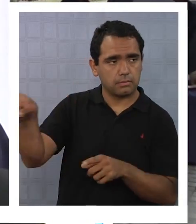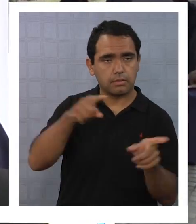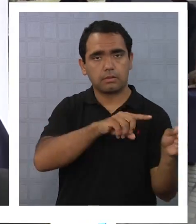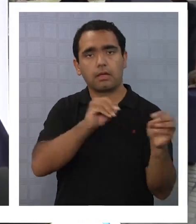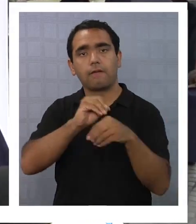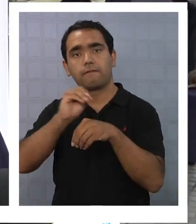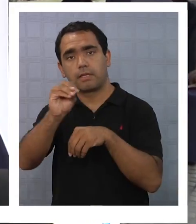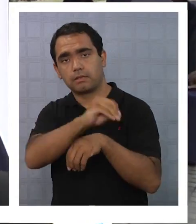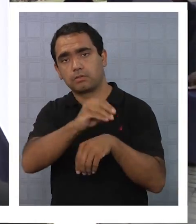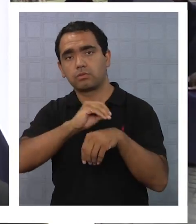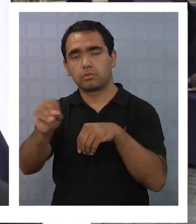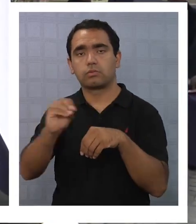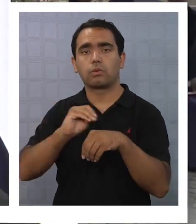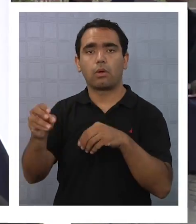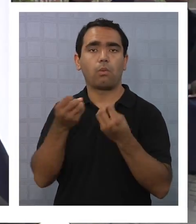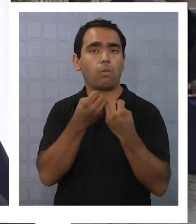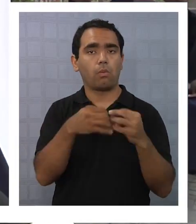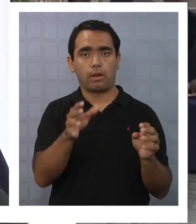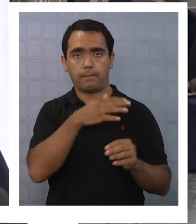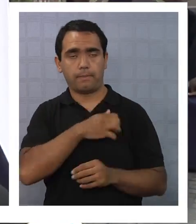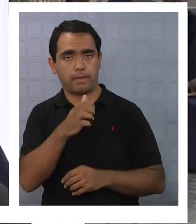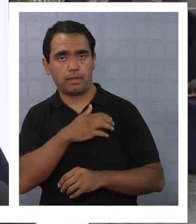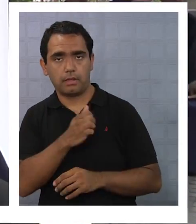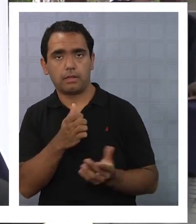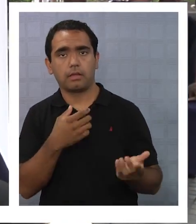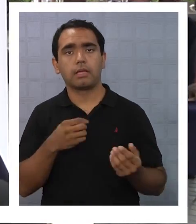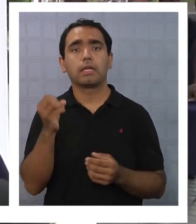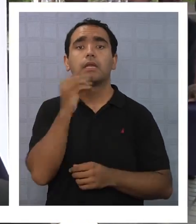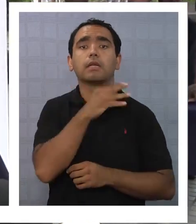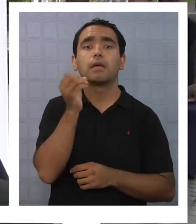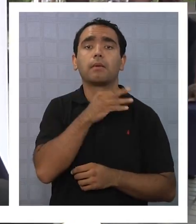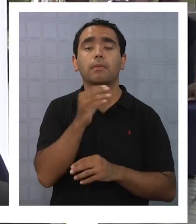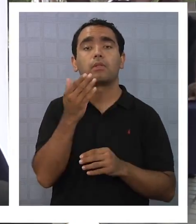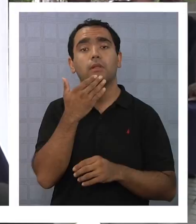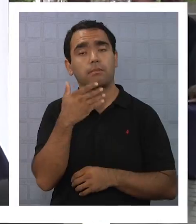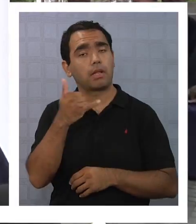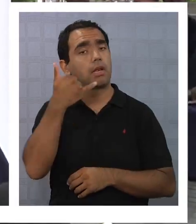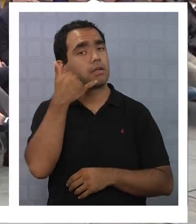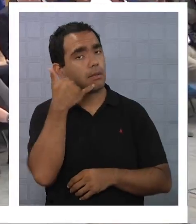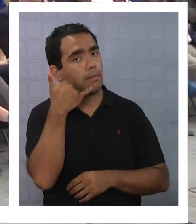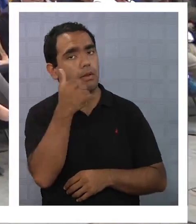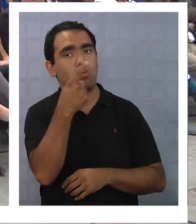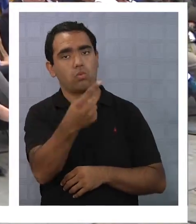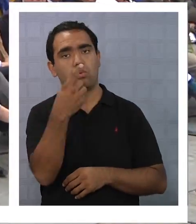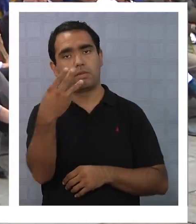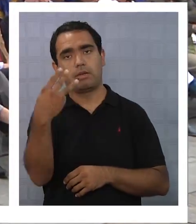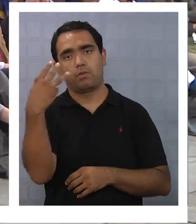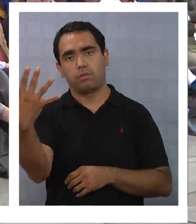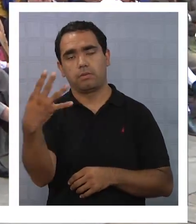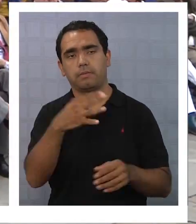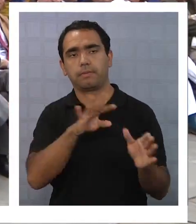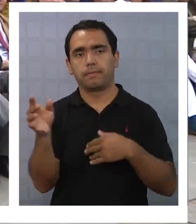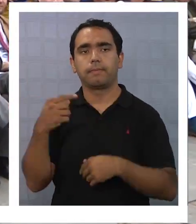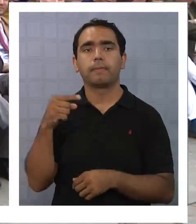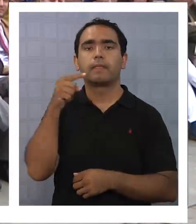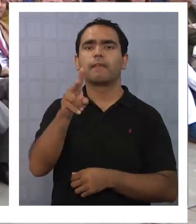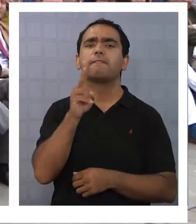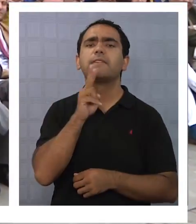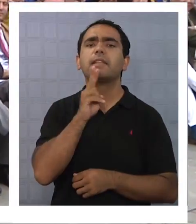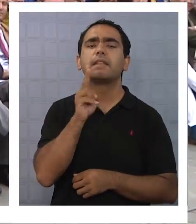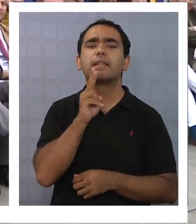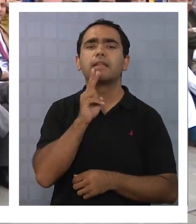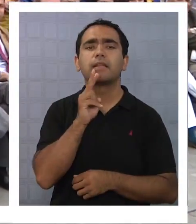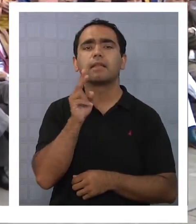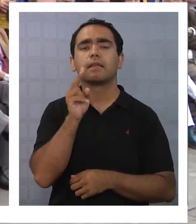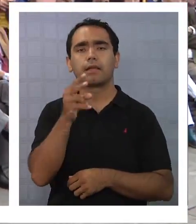cuarteles policiales, a los carros policiales, o el tema, digamos, más rápido y más efectivo es llamando al 134. A partir del viernes 29 de